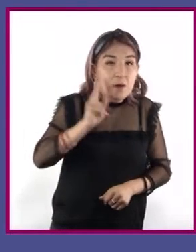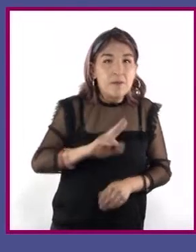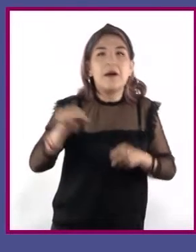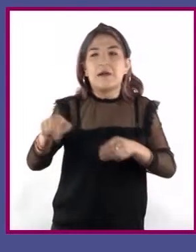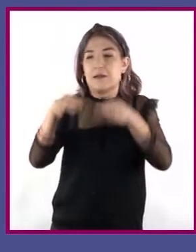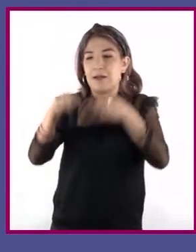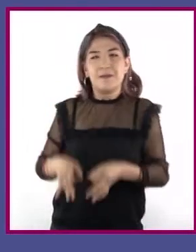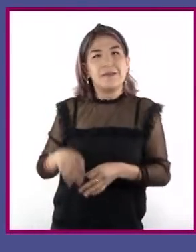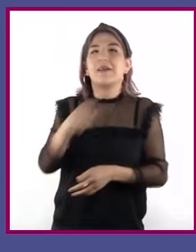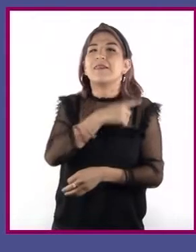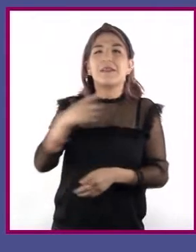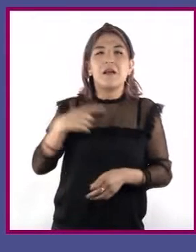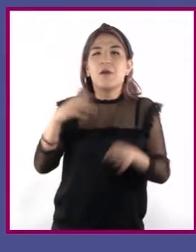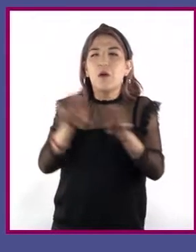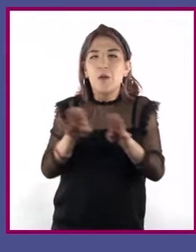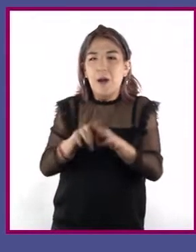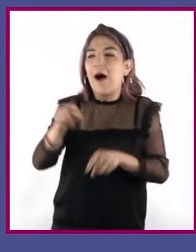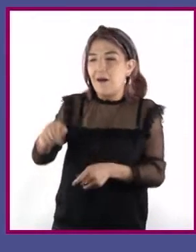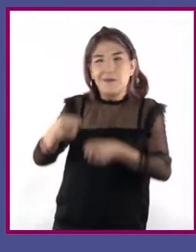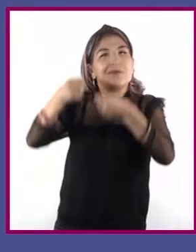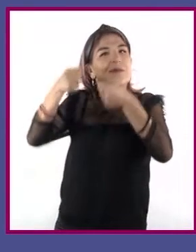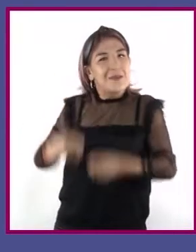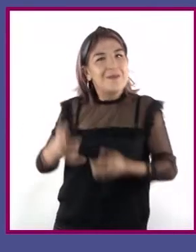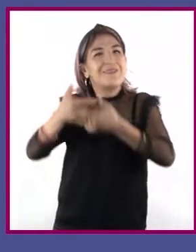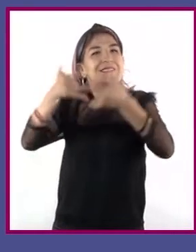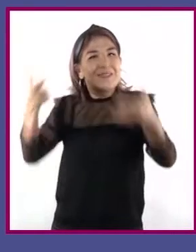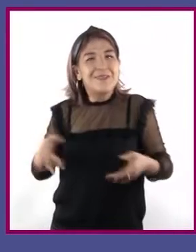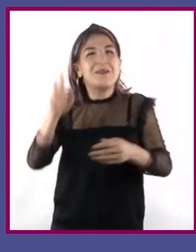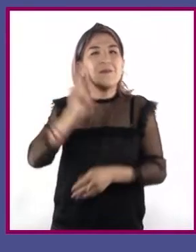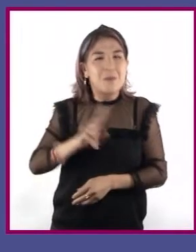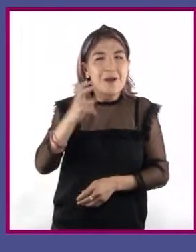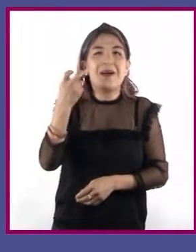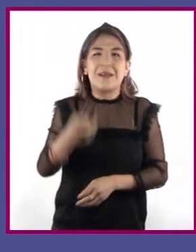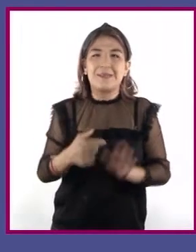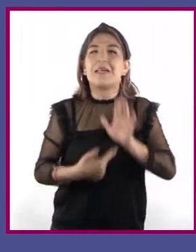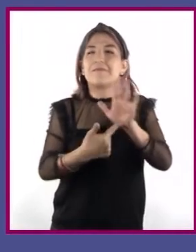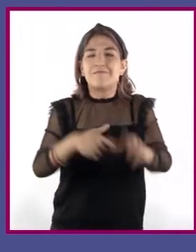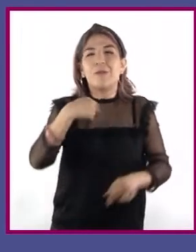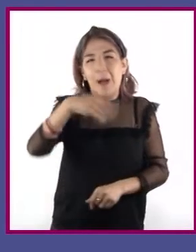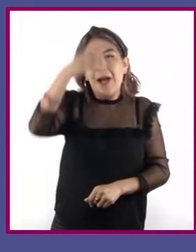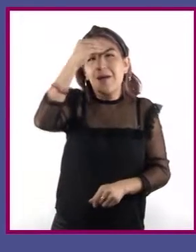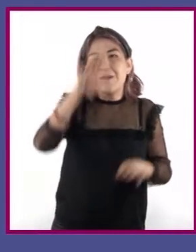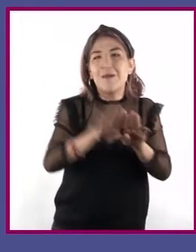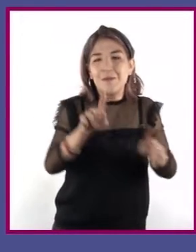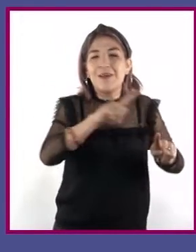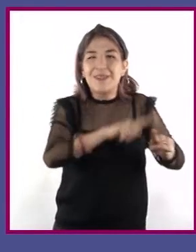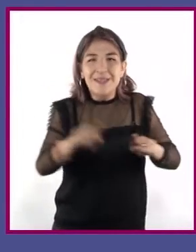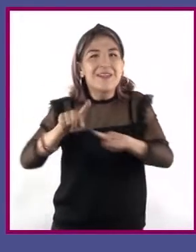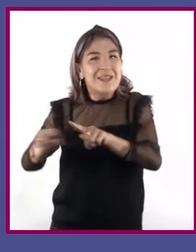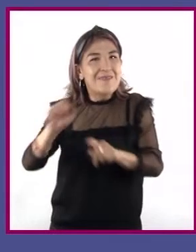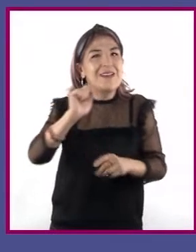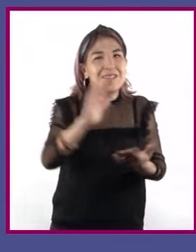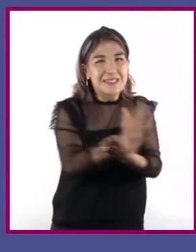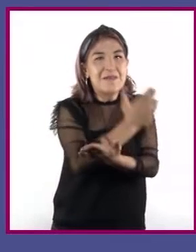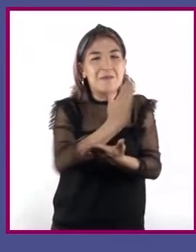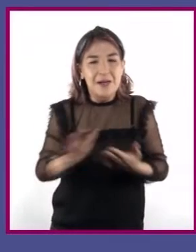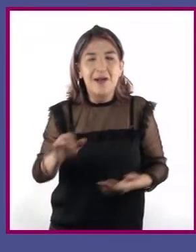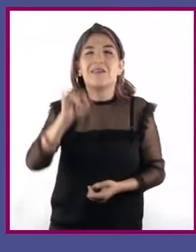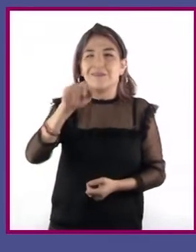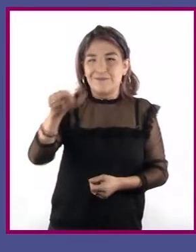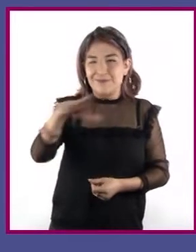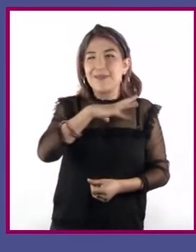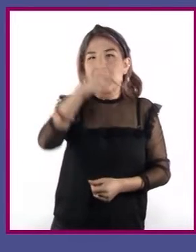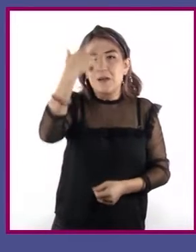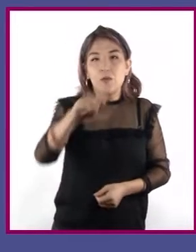aprendí a diferenciarlas desde hace mucho tiempo. Tiene razón cuando fundamentamos